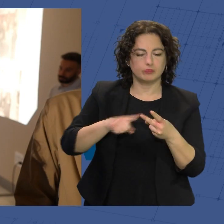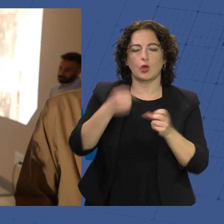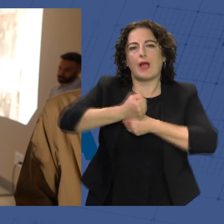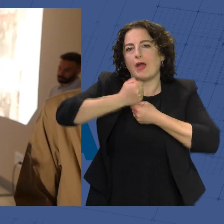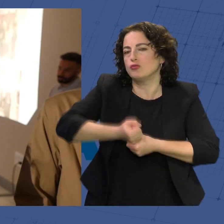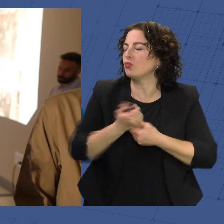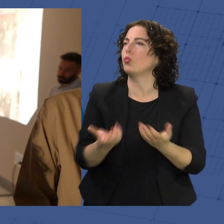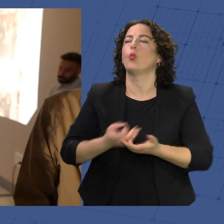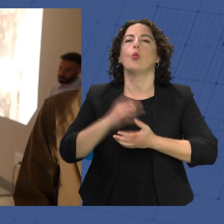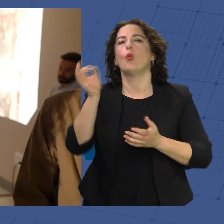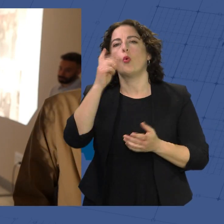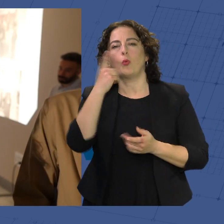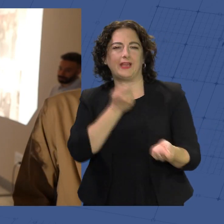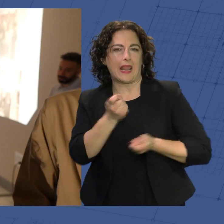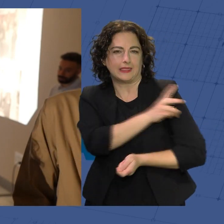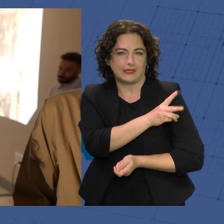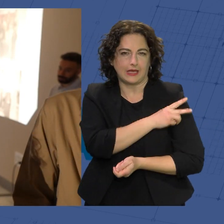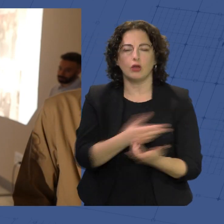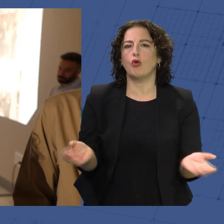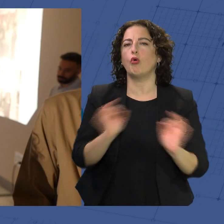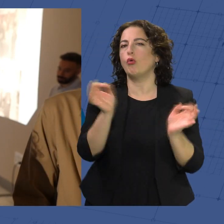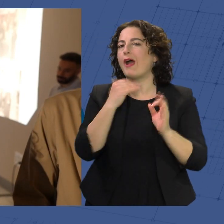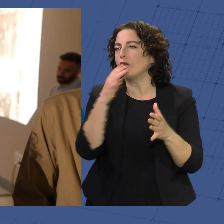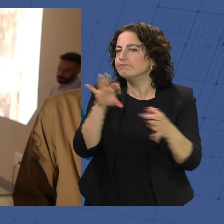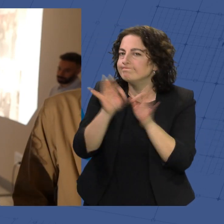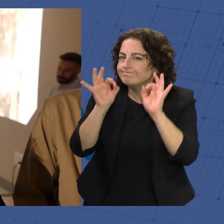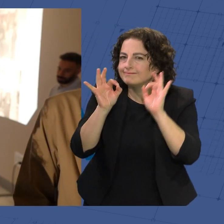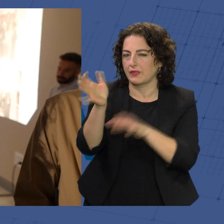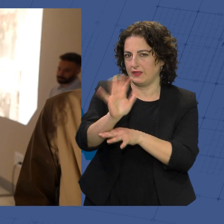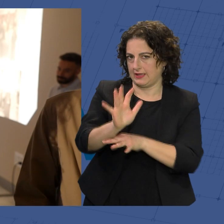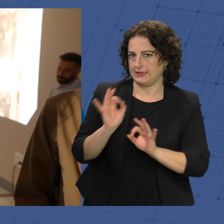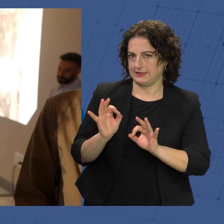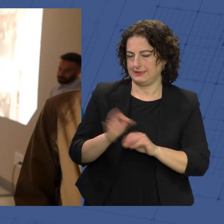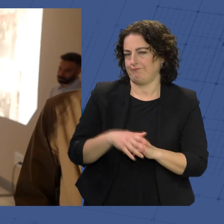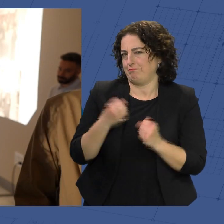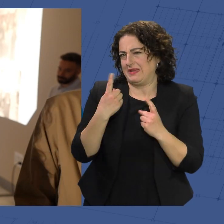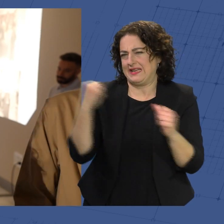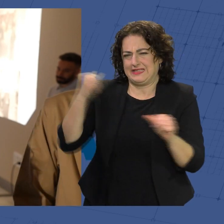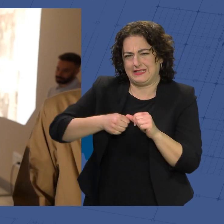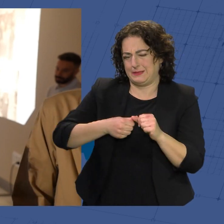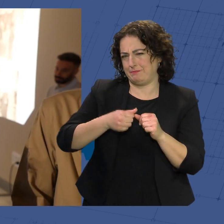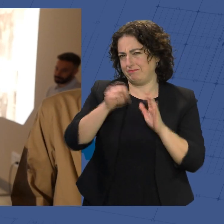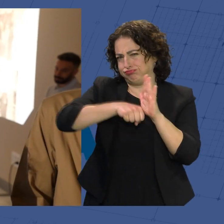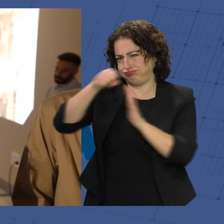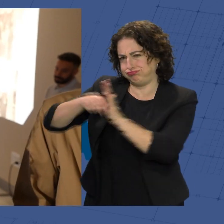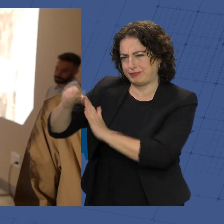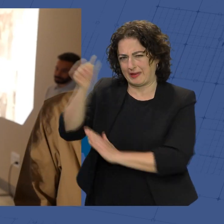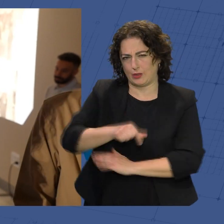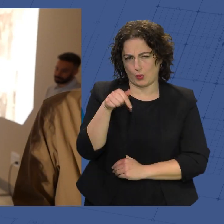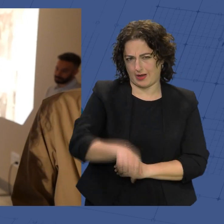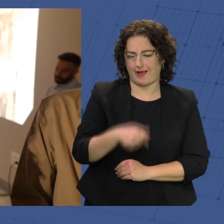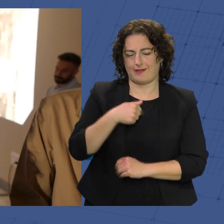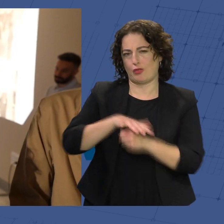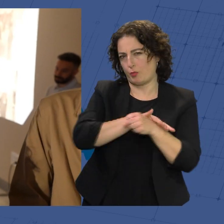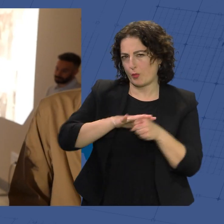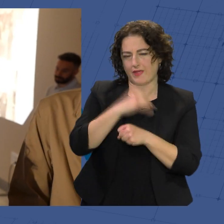han sido vigilantes o han tenido algún vínculo con las miles de películas que se han rodado en nuestra ciudad o en nuestra provincia